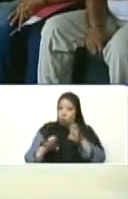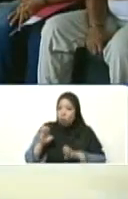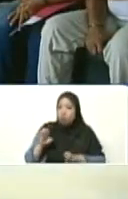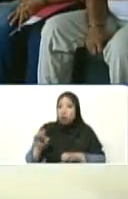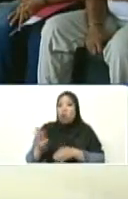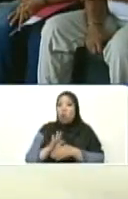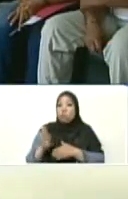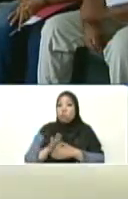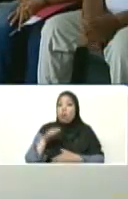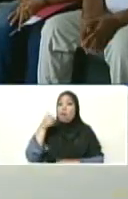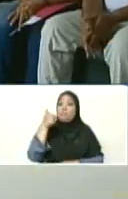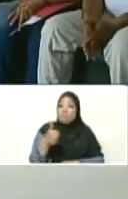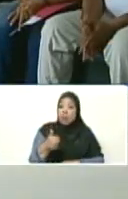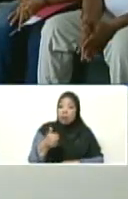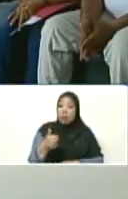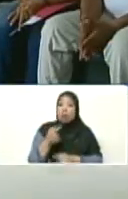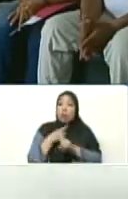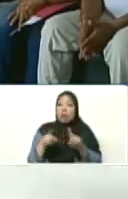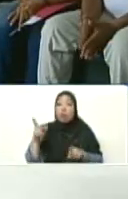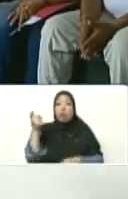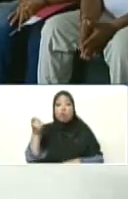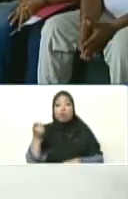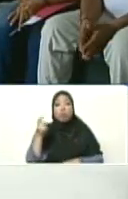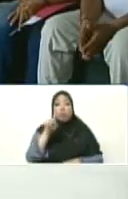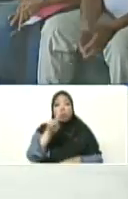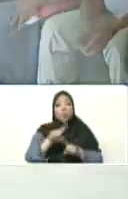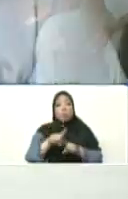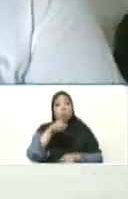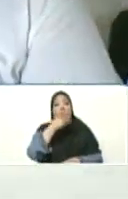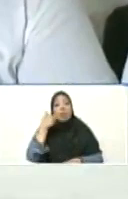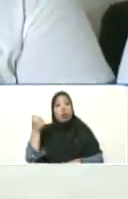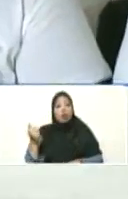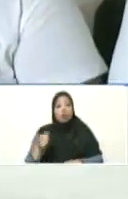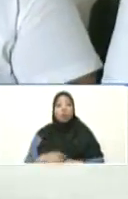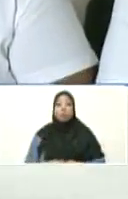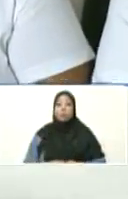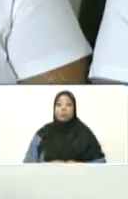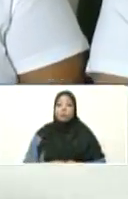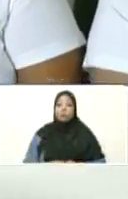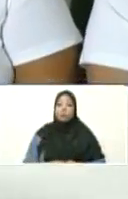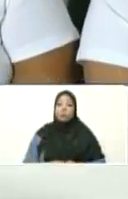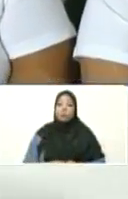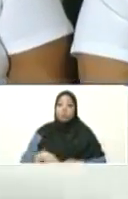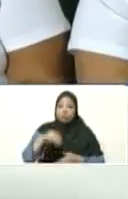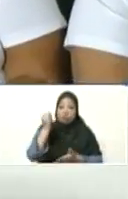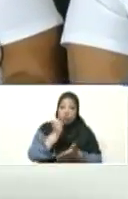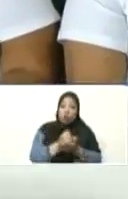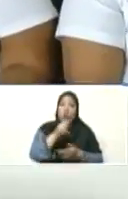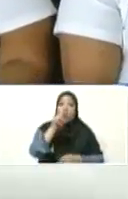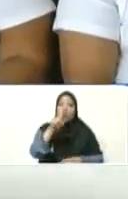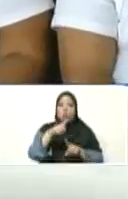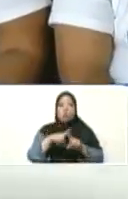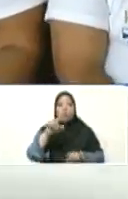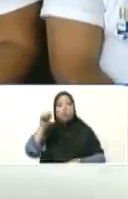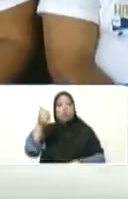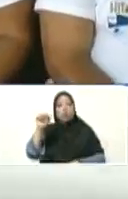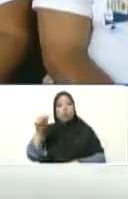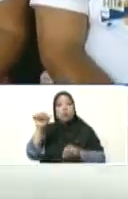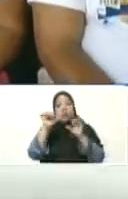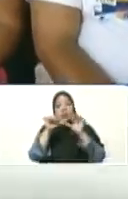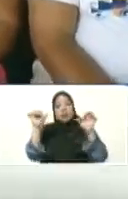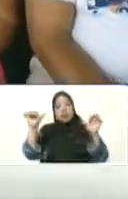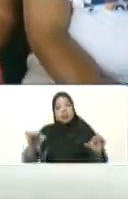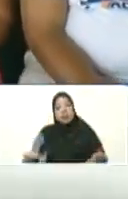funcionando bastante bien, pero tiene que funcionar mucho mejor. Hay que inscribir el uno por diez en el sistema